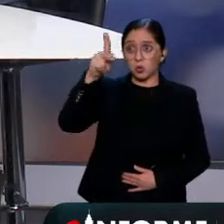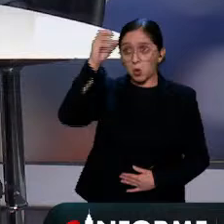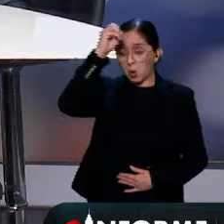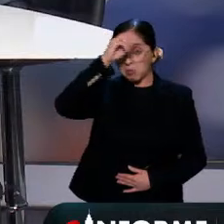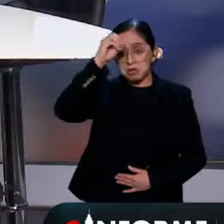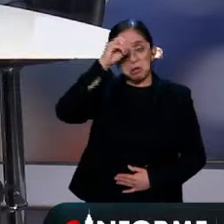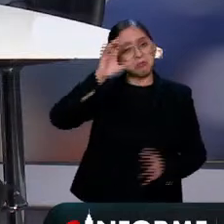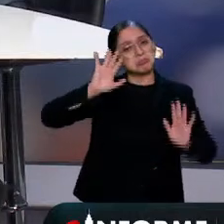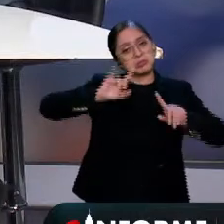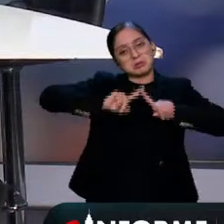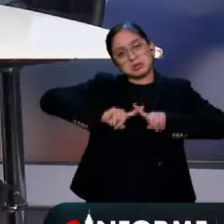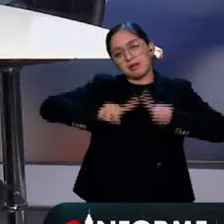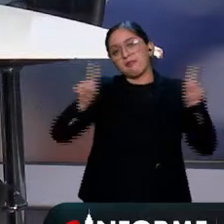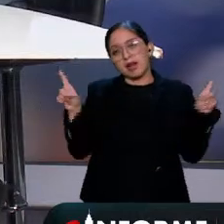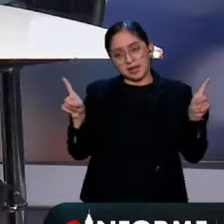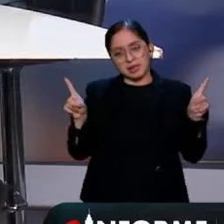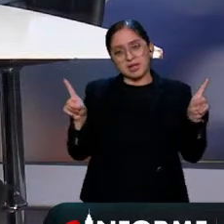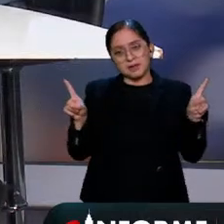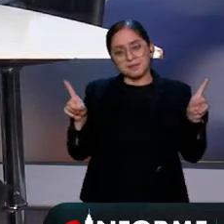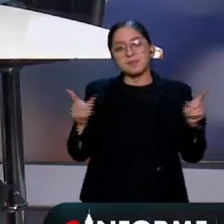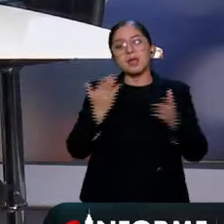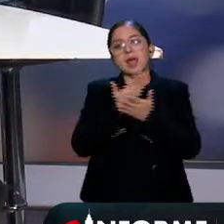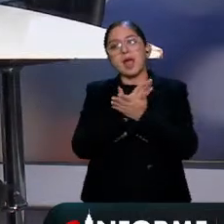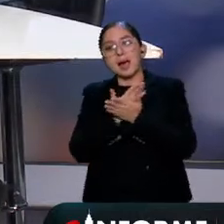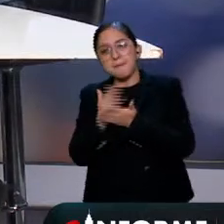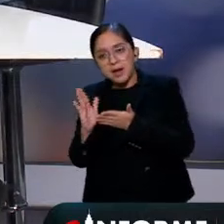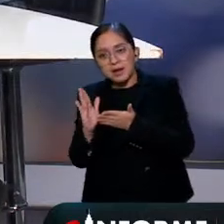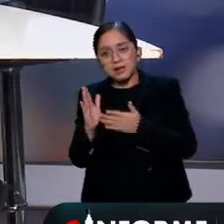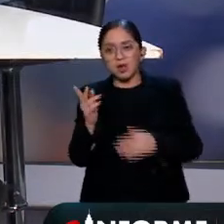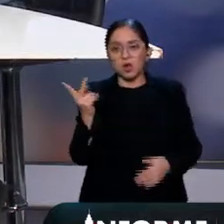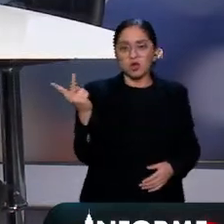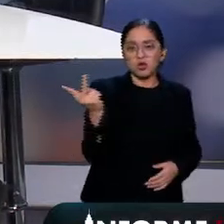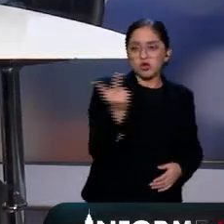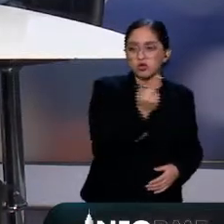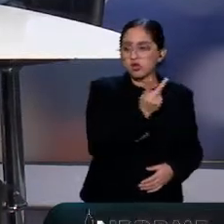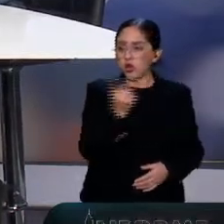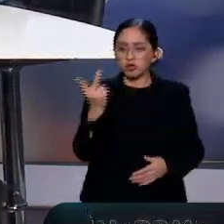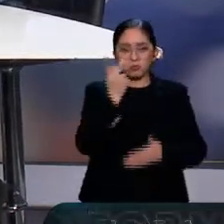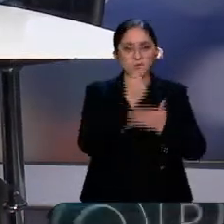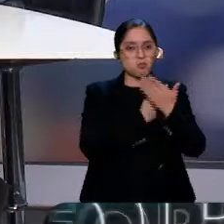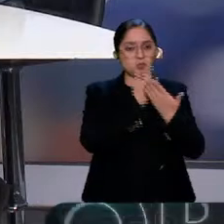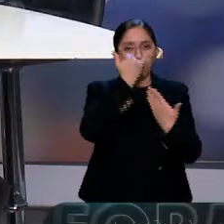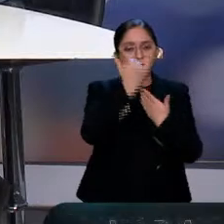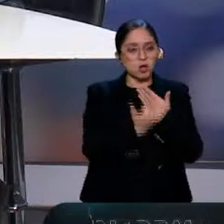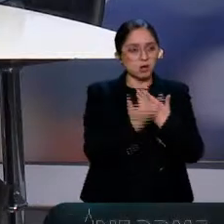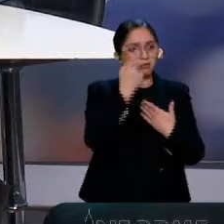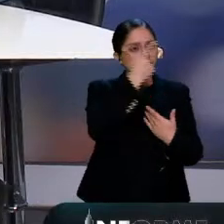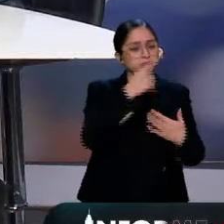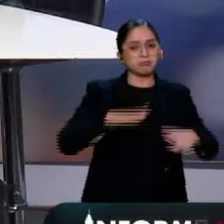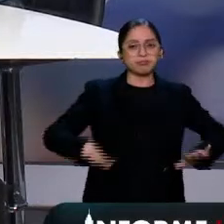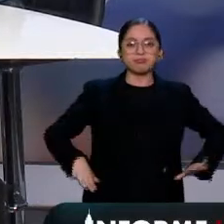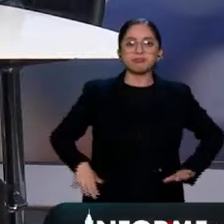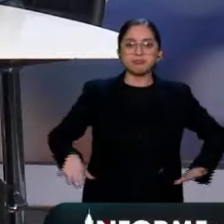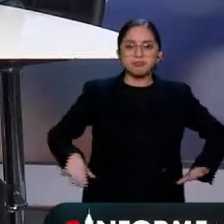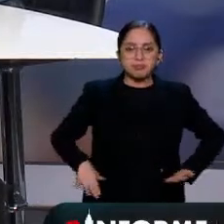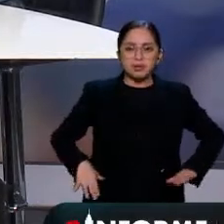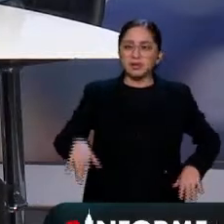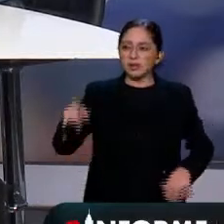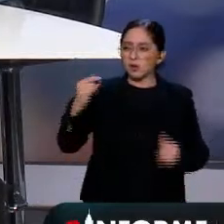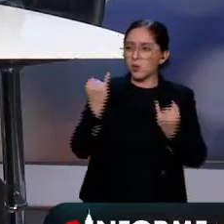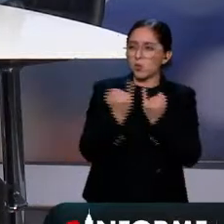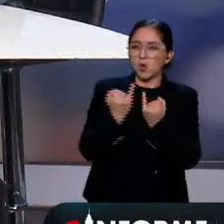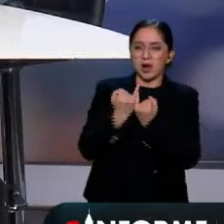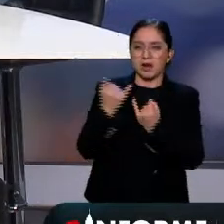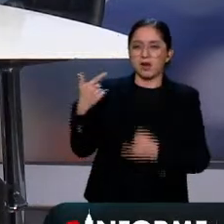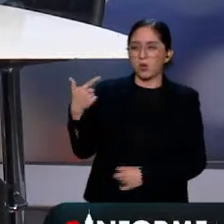se ven, bueno, pues se ven justamente los representantes de estos dos proyectos y de la forma en que reciben, decía Petro en su discurso,